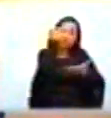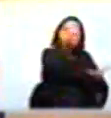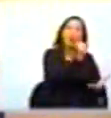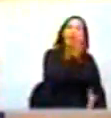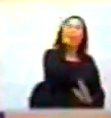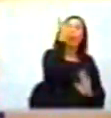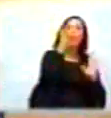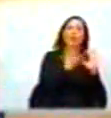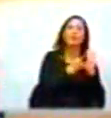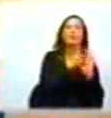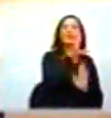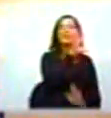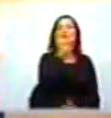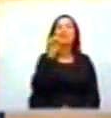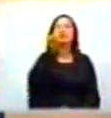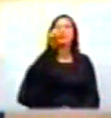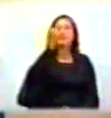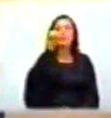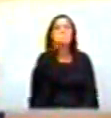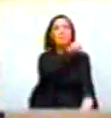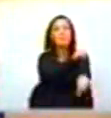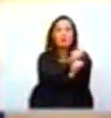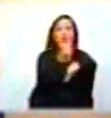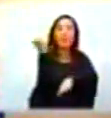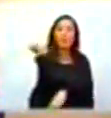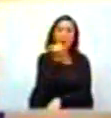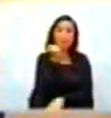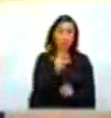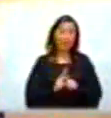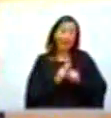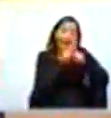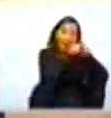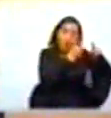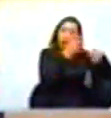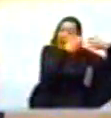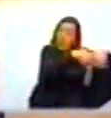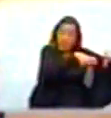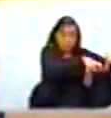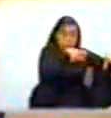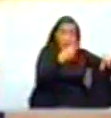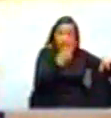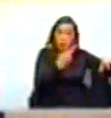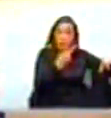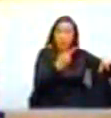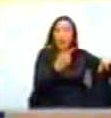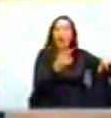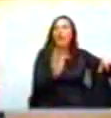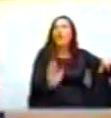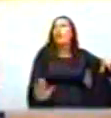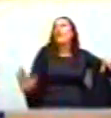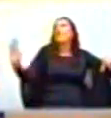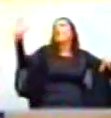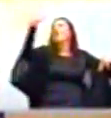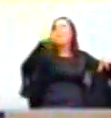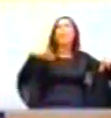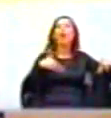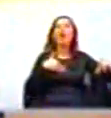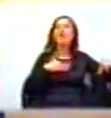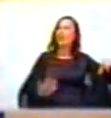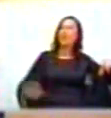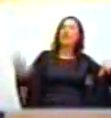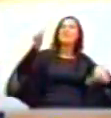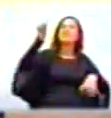.560 millones de pesos en crédito. Y todo el departamento de Bolívar recibió 6